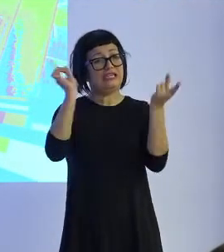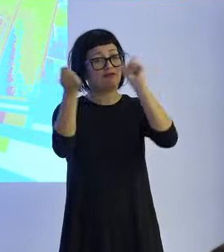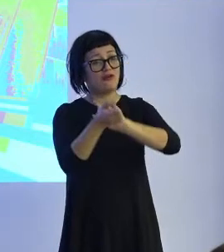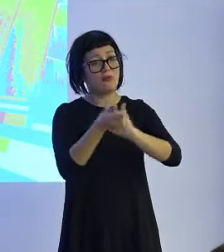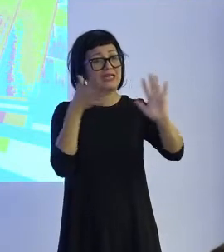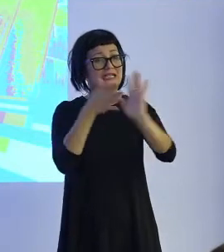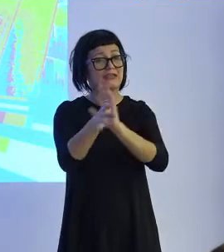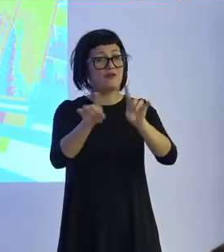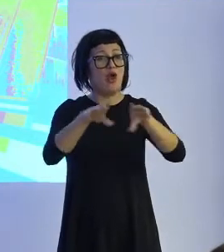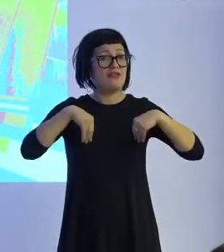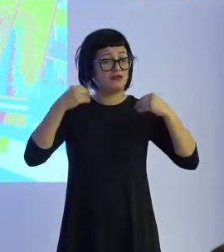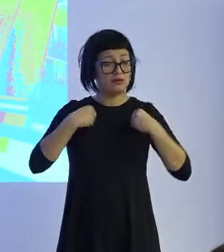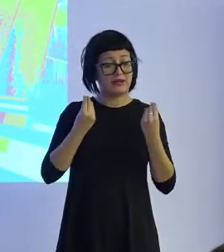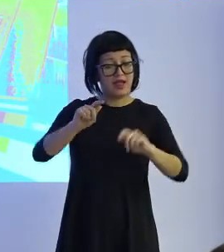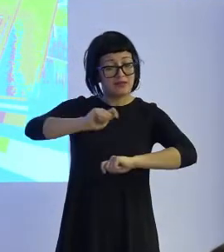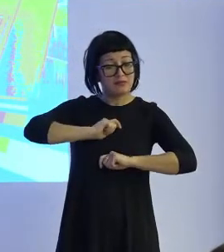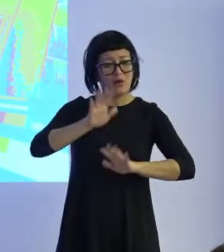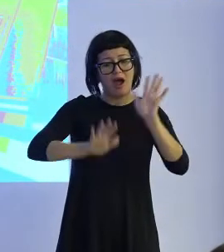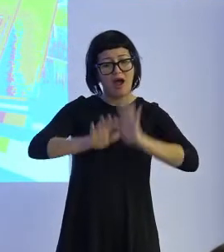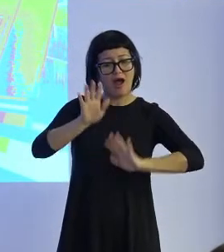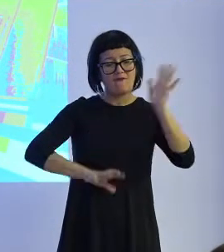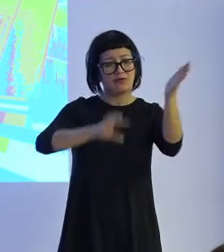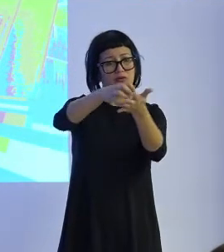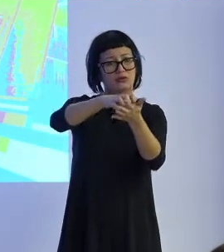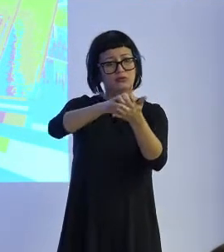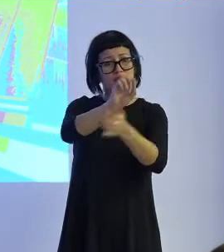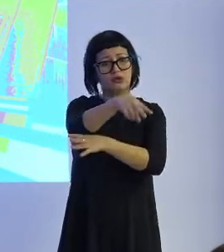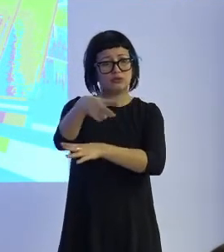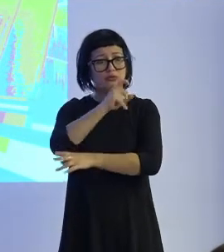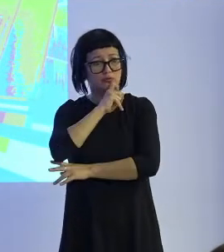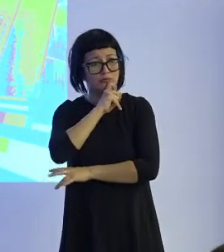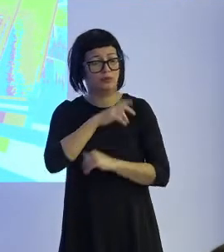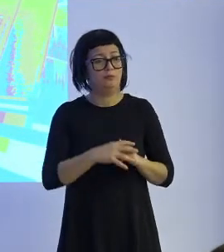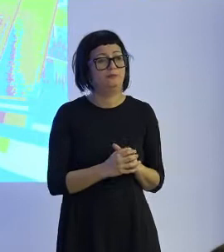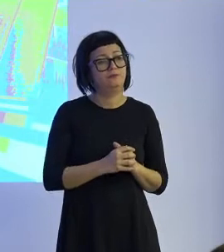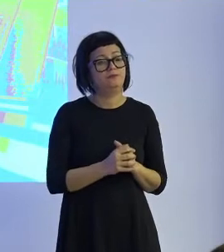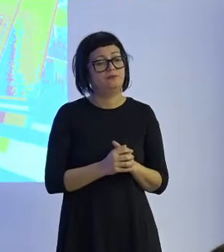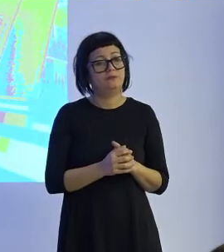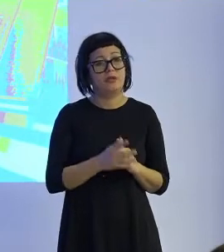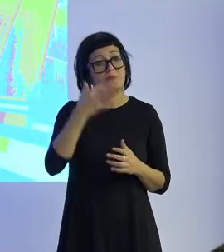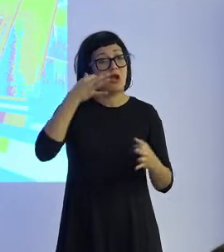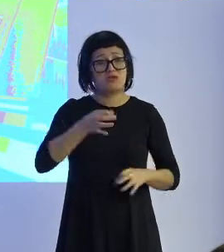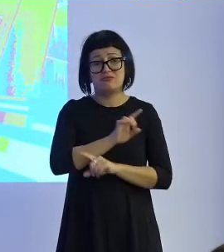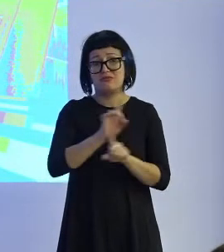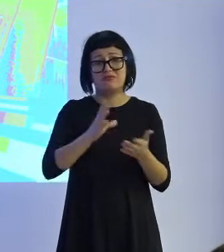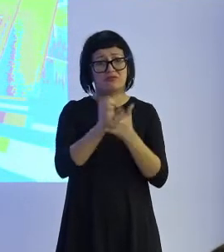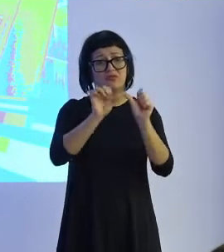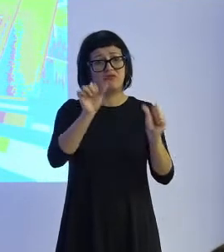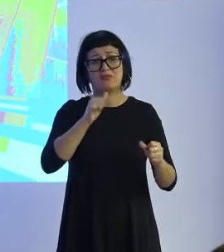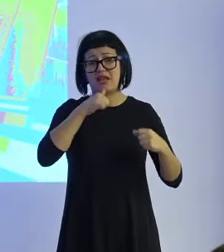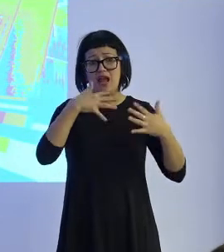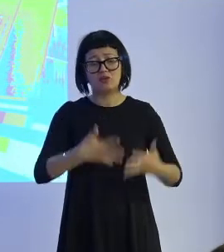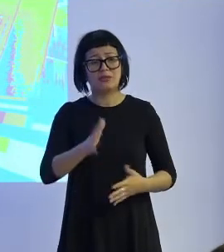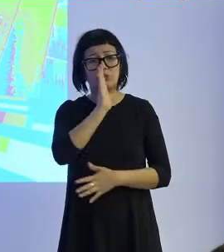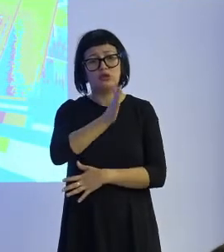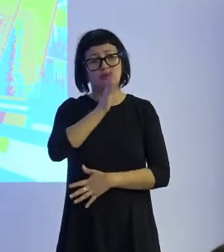brutal y asimismo nos resulta bastante impredecible cómo pueda resultar finalmente esto. No creo de todas formas que a día de hoy existan